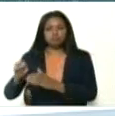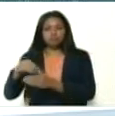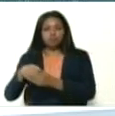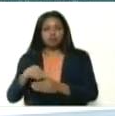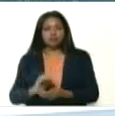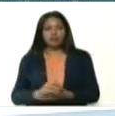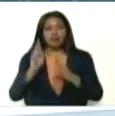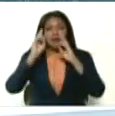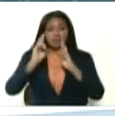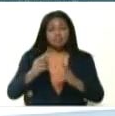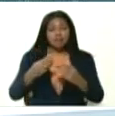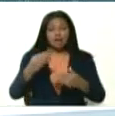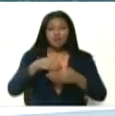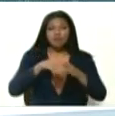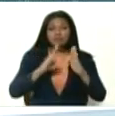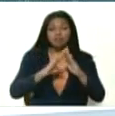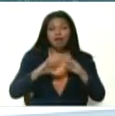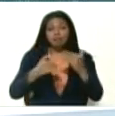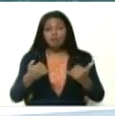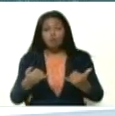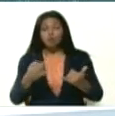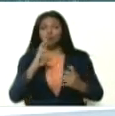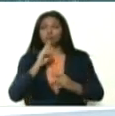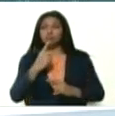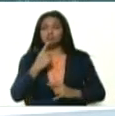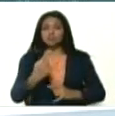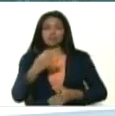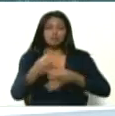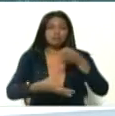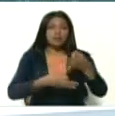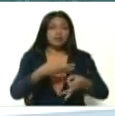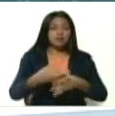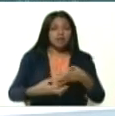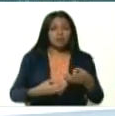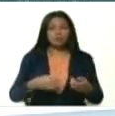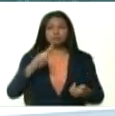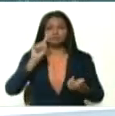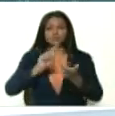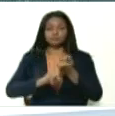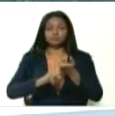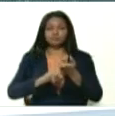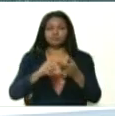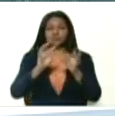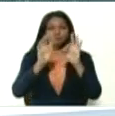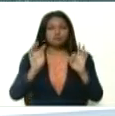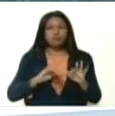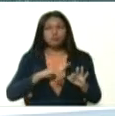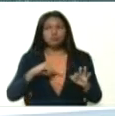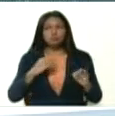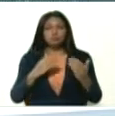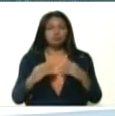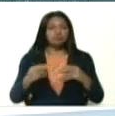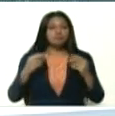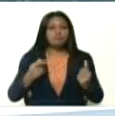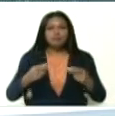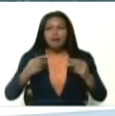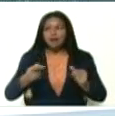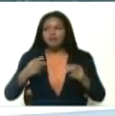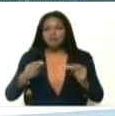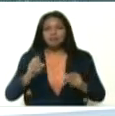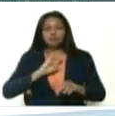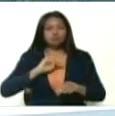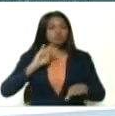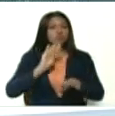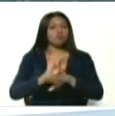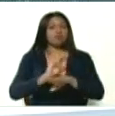respetar la cuarentena que como bien decía la combatienta es el instrumento más efectivo para